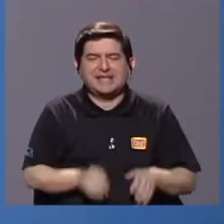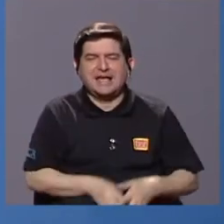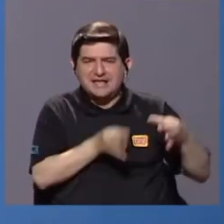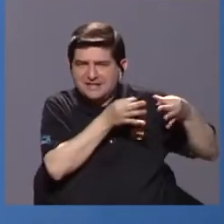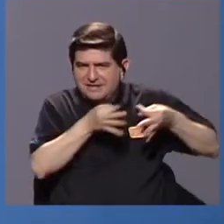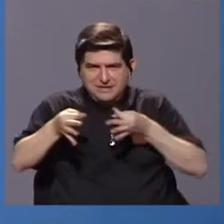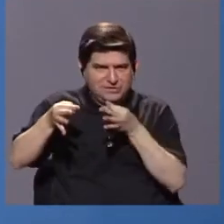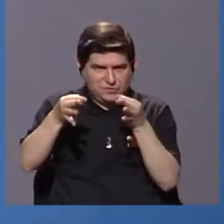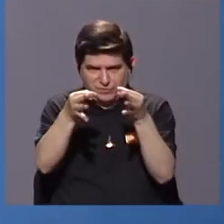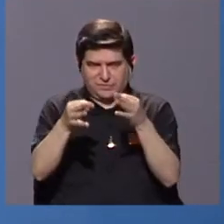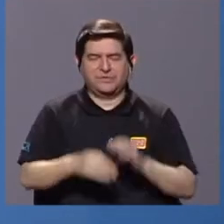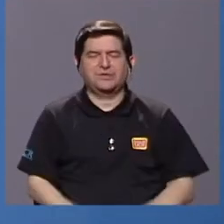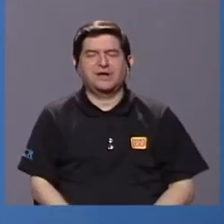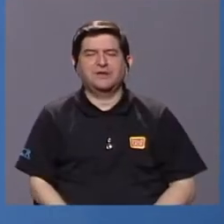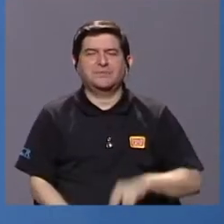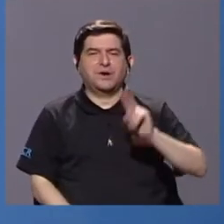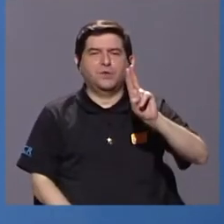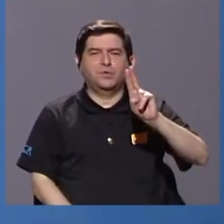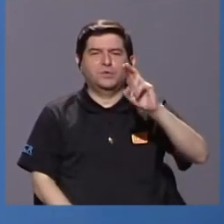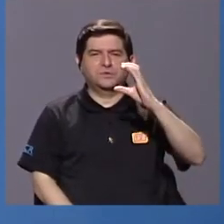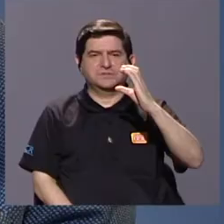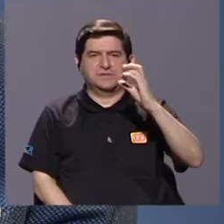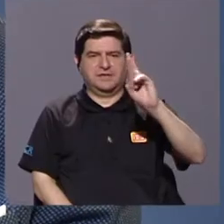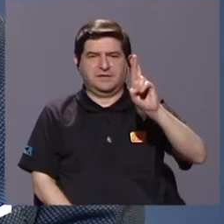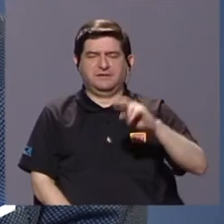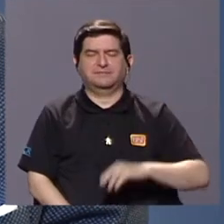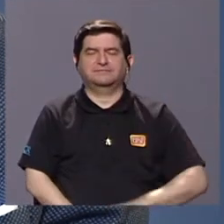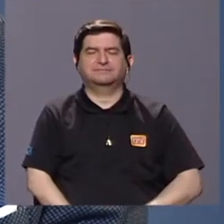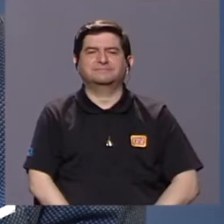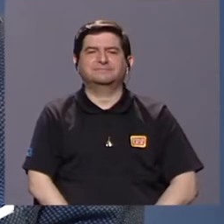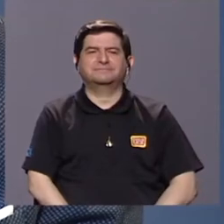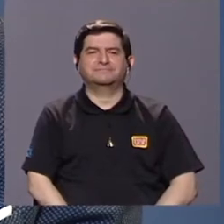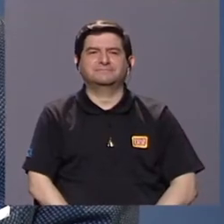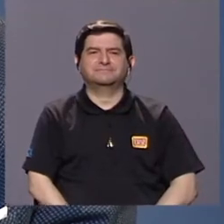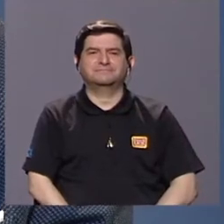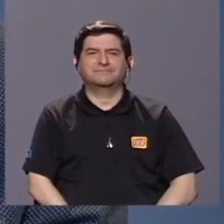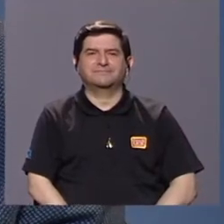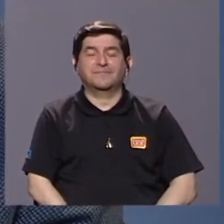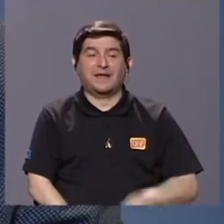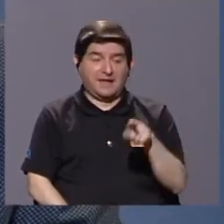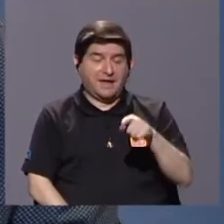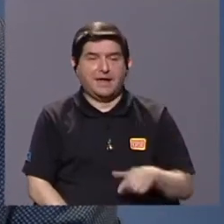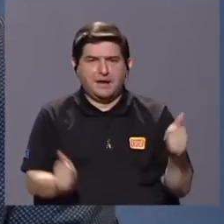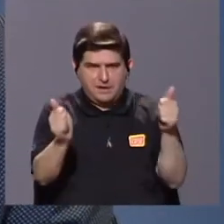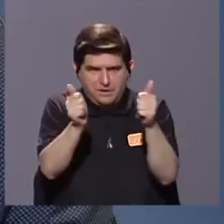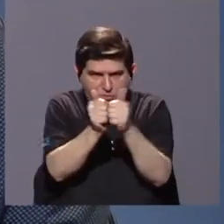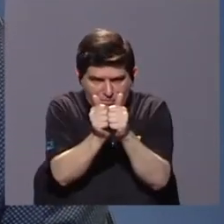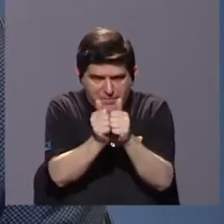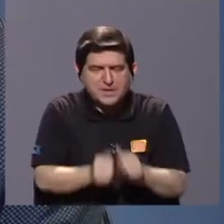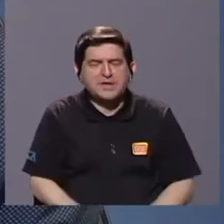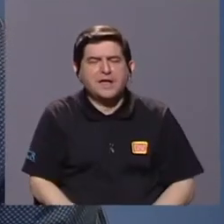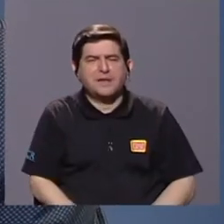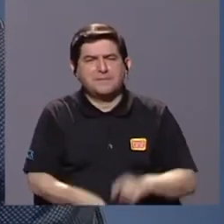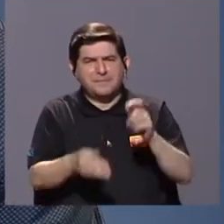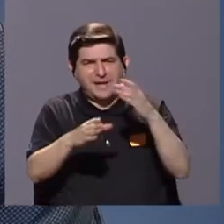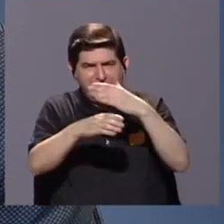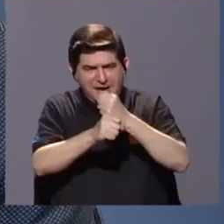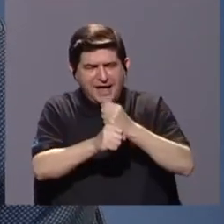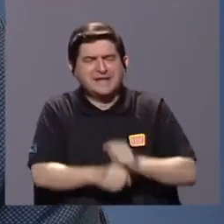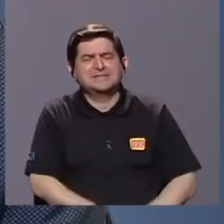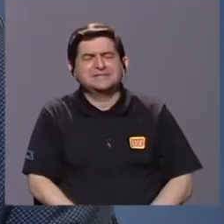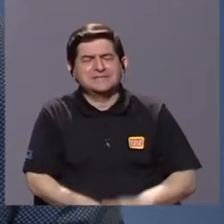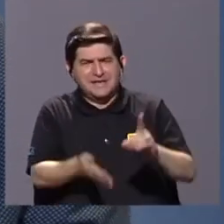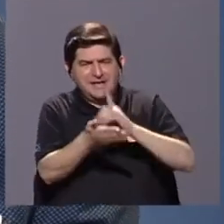Atlántico de la Universidad de Costa Rica. Un coautor de este importante diccionario es Don